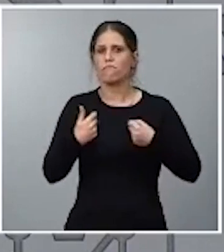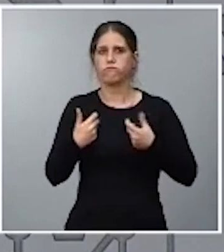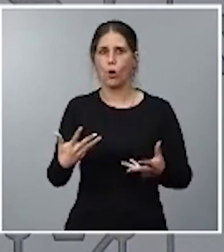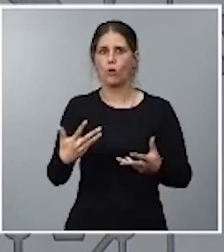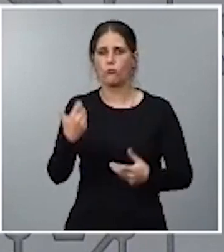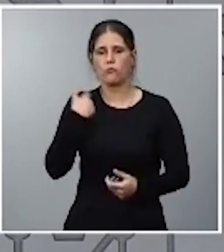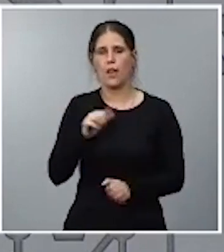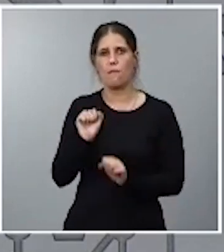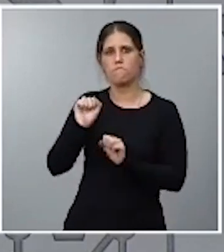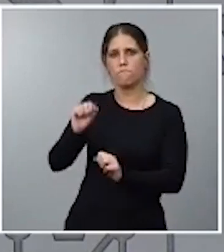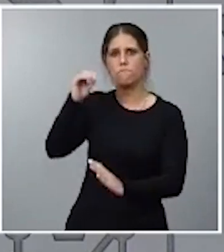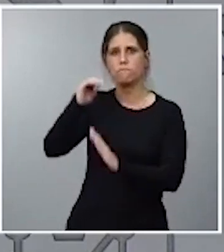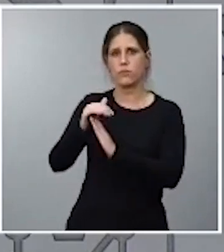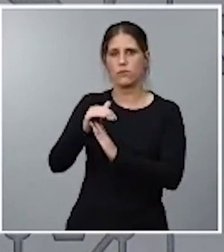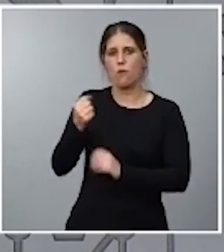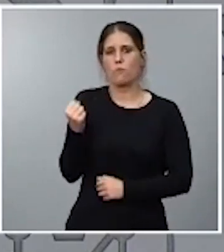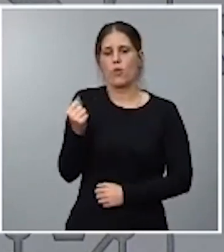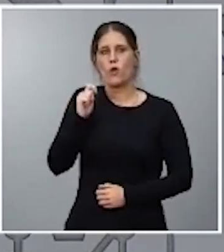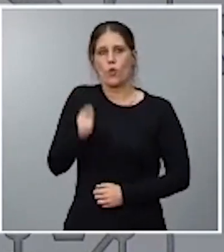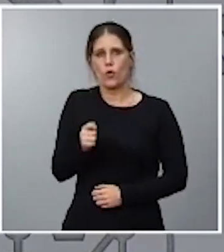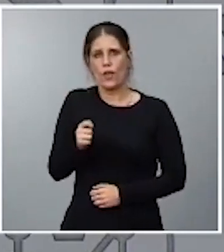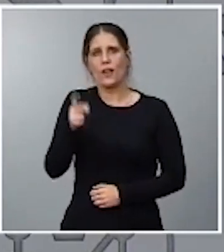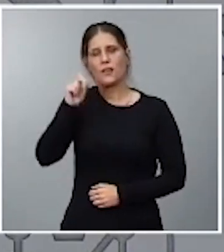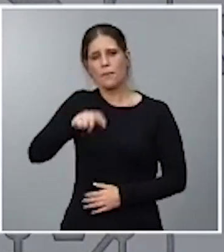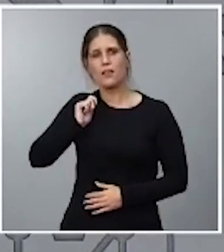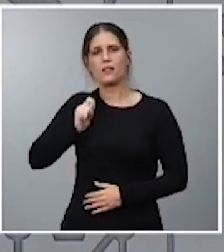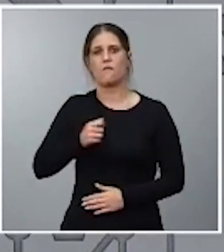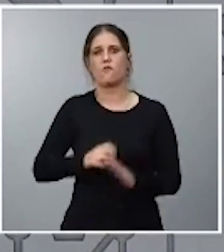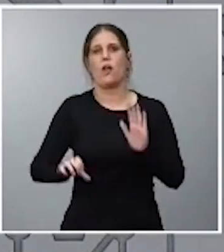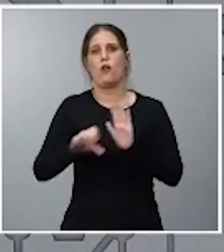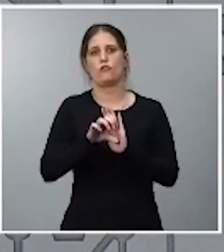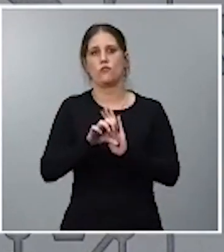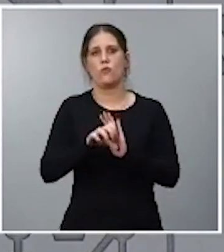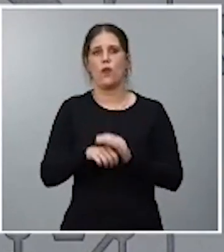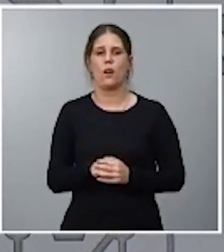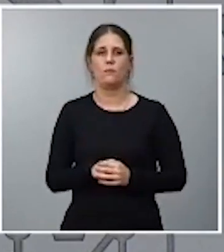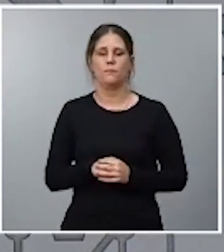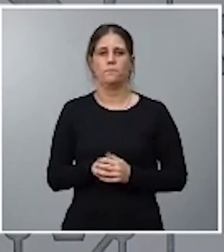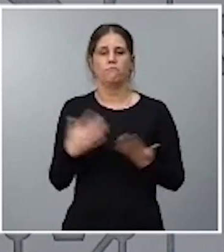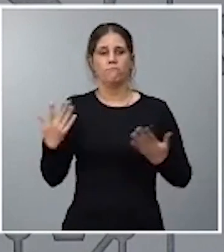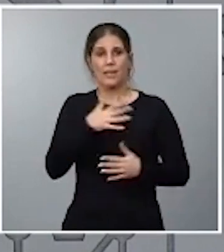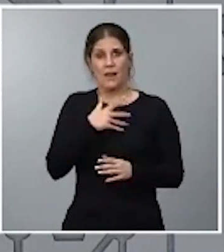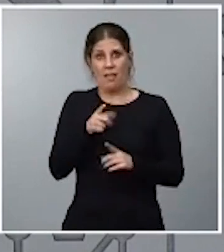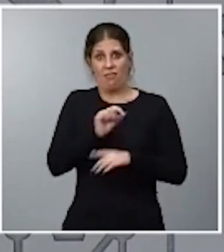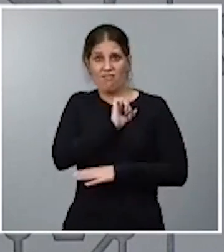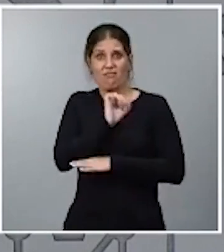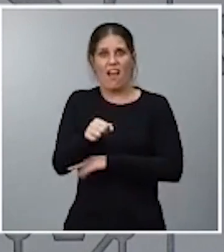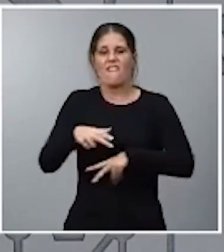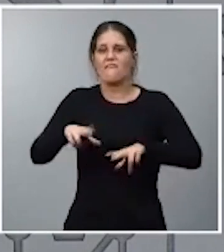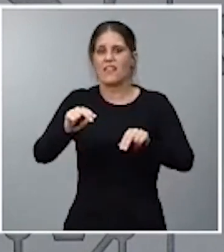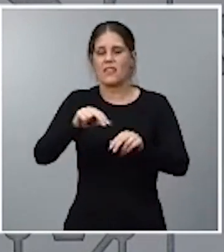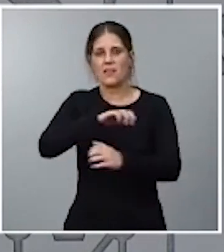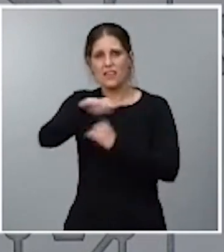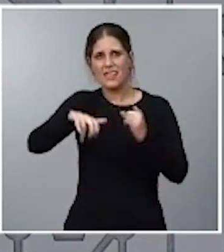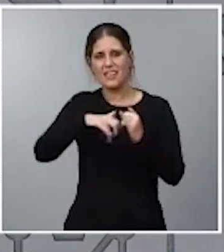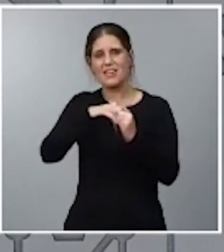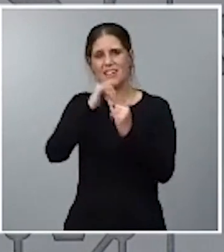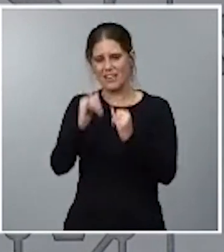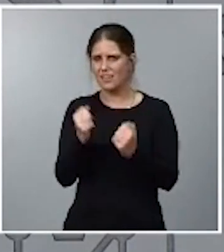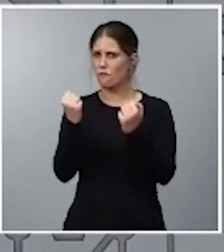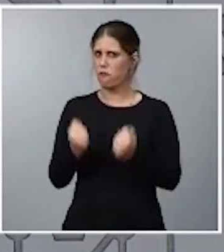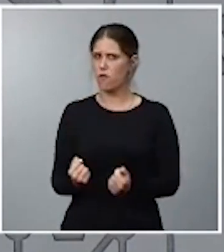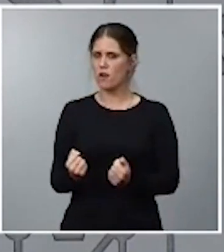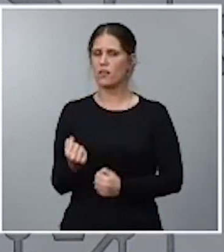del Poder Judicial y del Tribunal Constitucional y superar de esta manera la crisis profunda del Poder Judicial